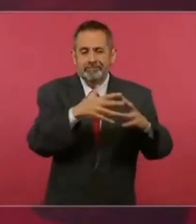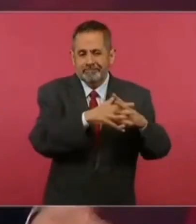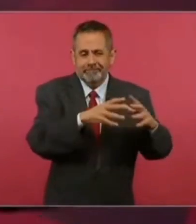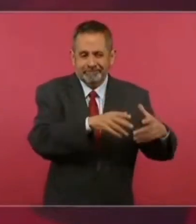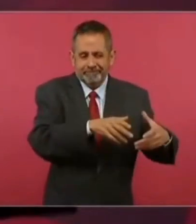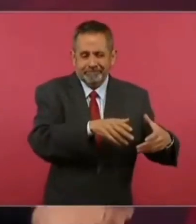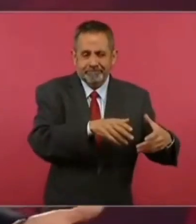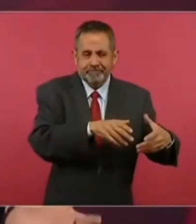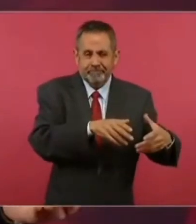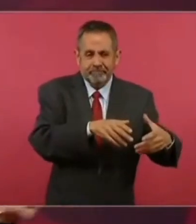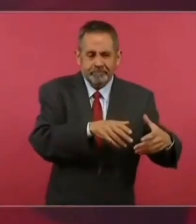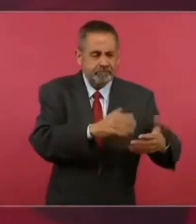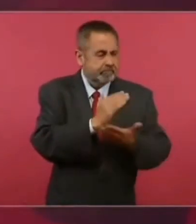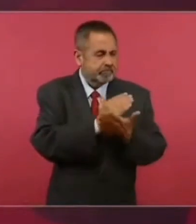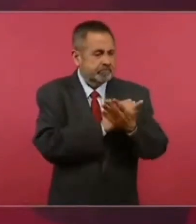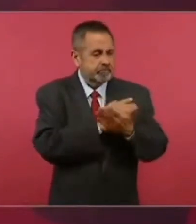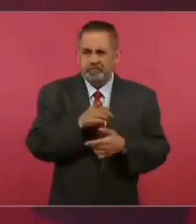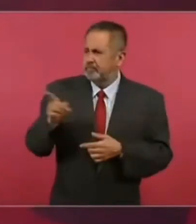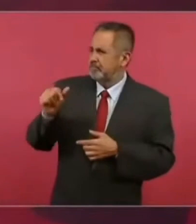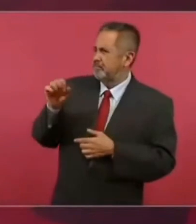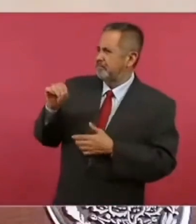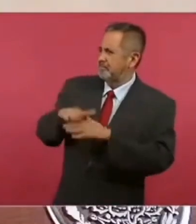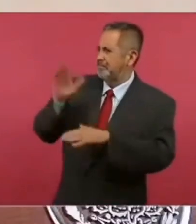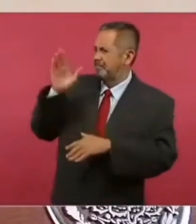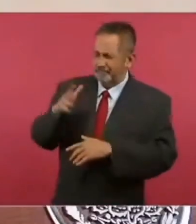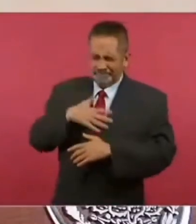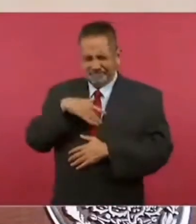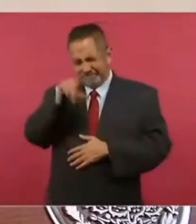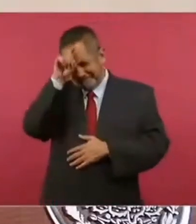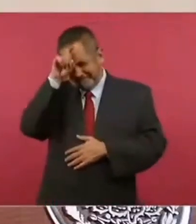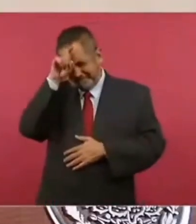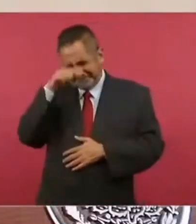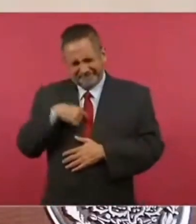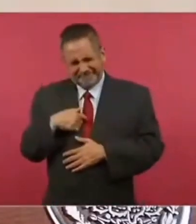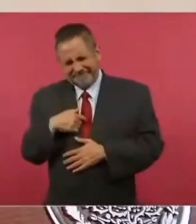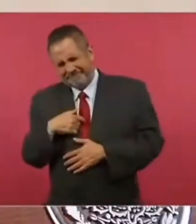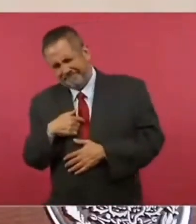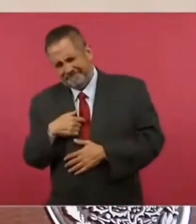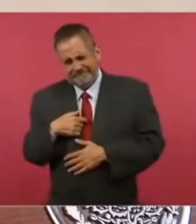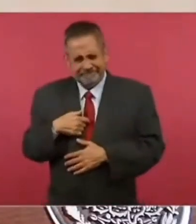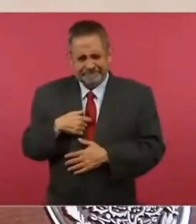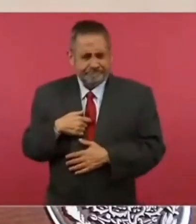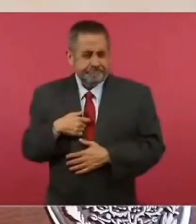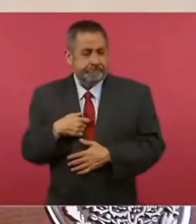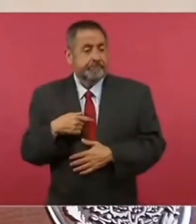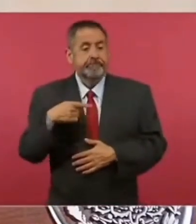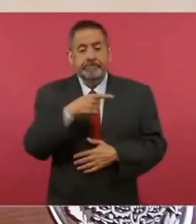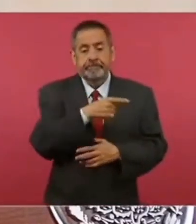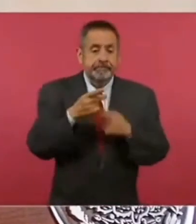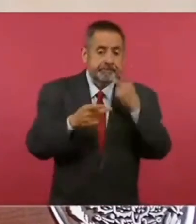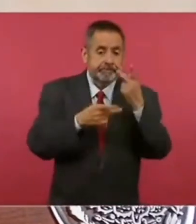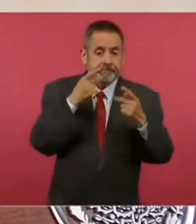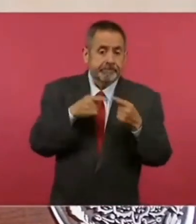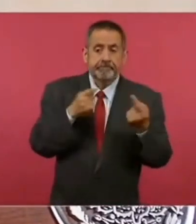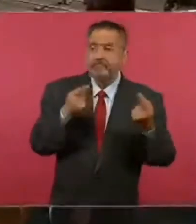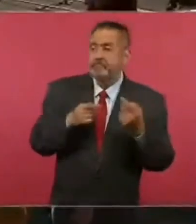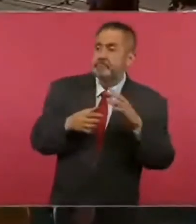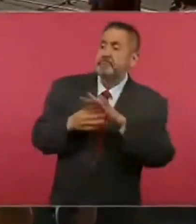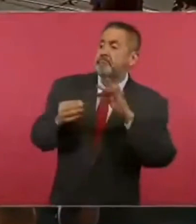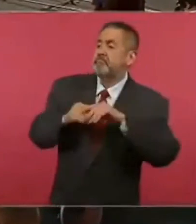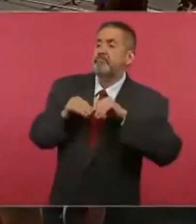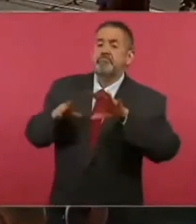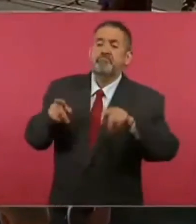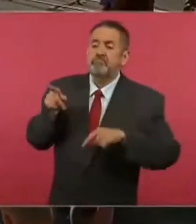Entonces, y lo estaban usando nuestros adversarios.